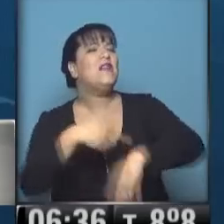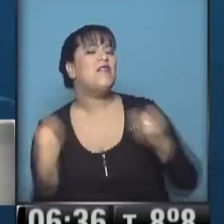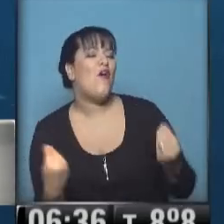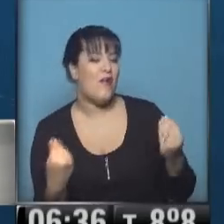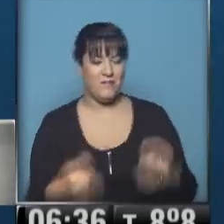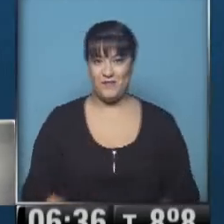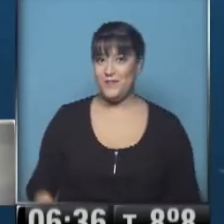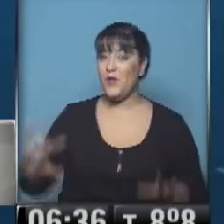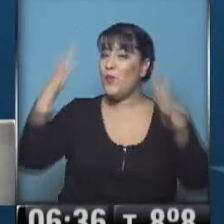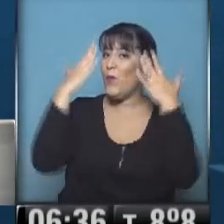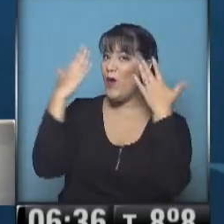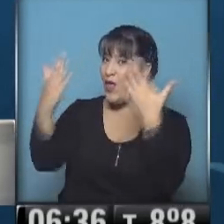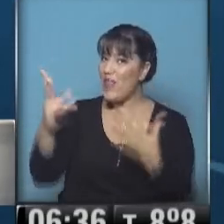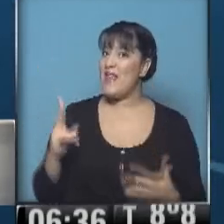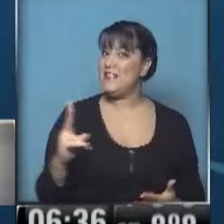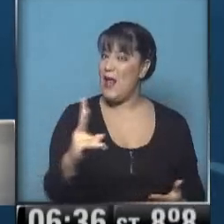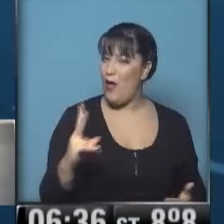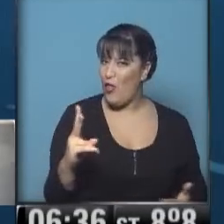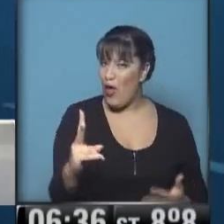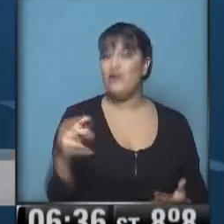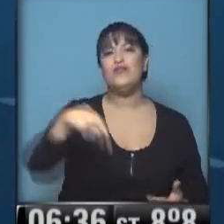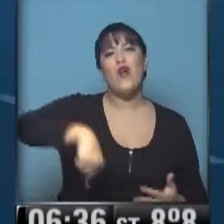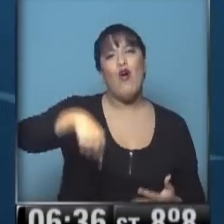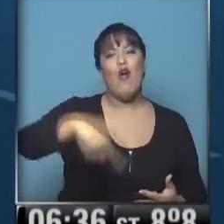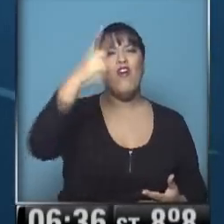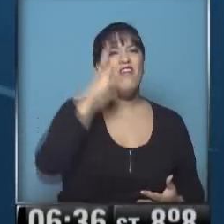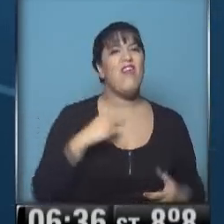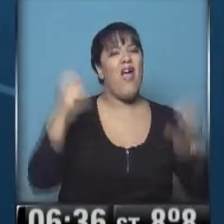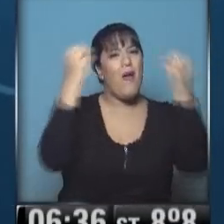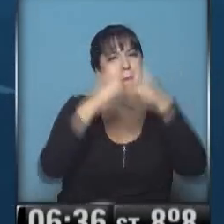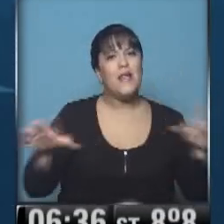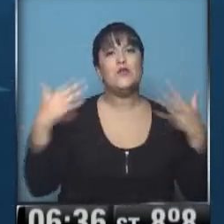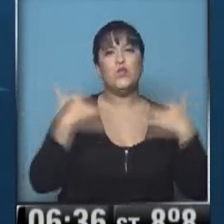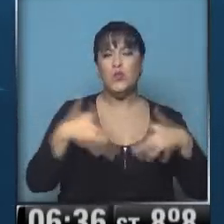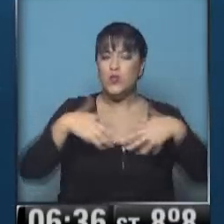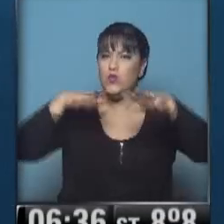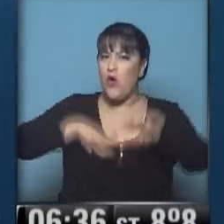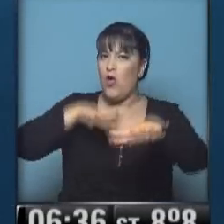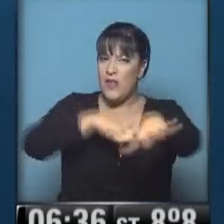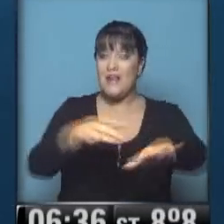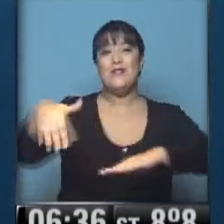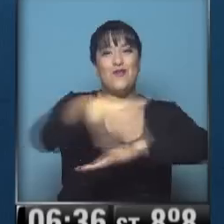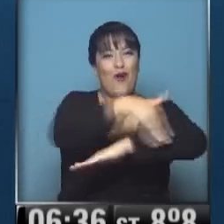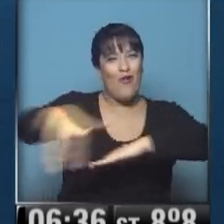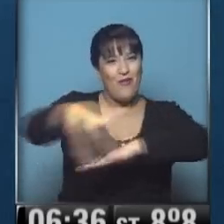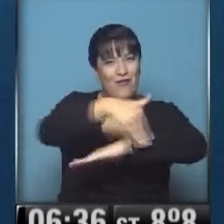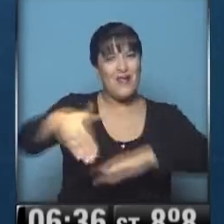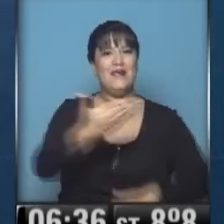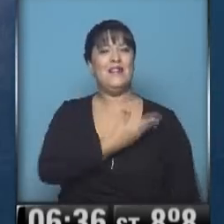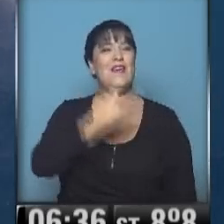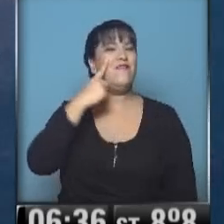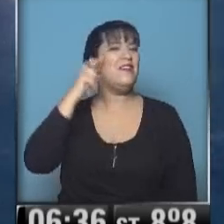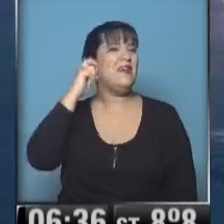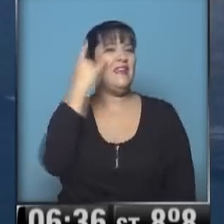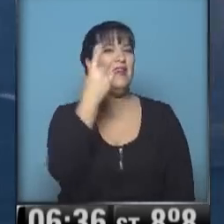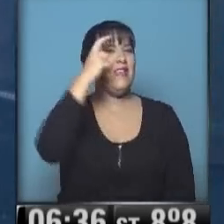Muy buenos días, Carina y Lucas. Una jornada que comienza con bastante tránsito. La imagen que nos brinda puntualmente nuestro compañero de